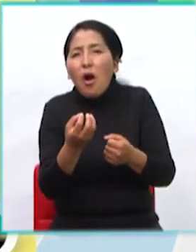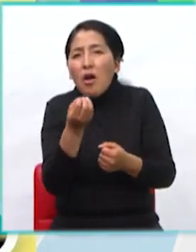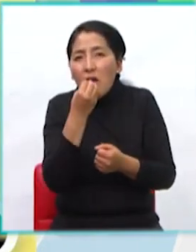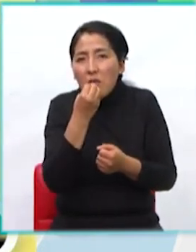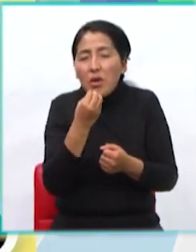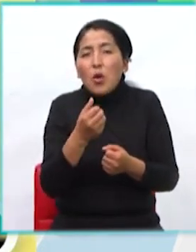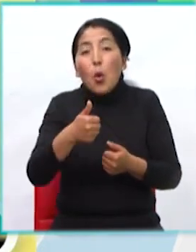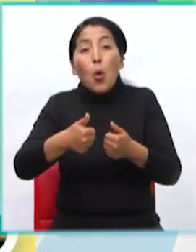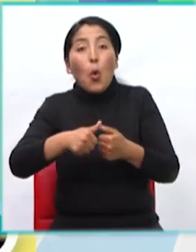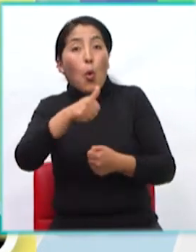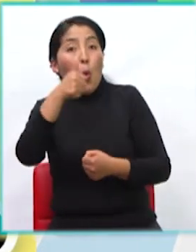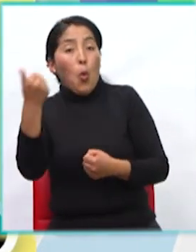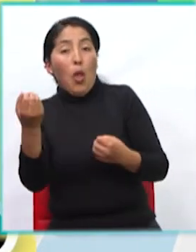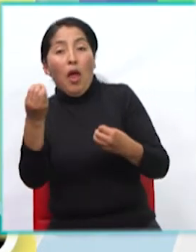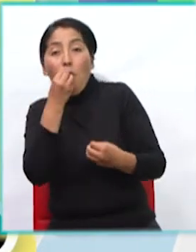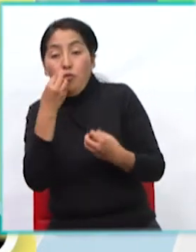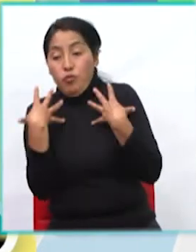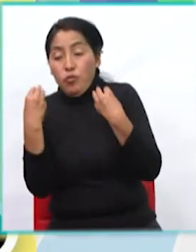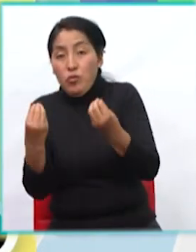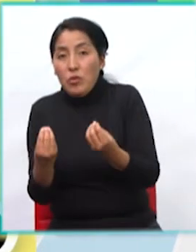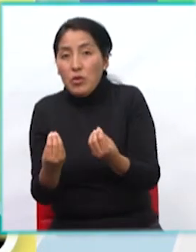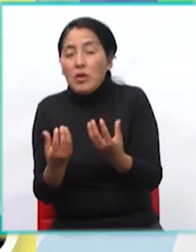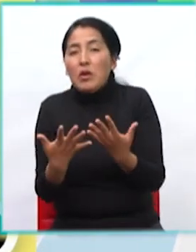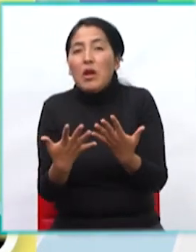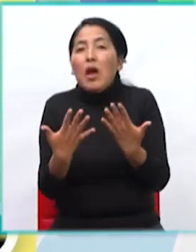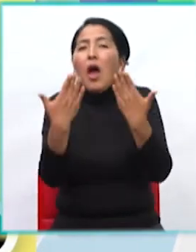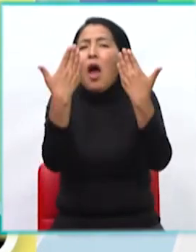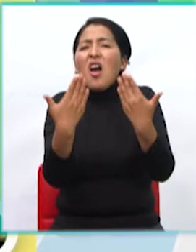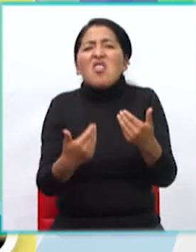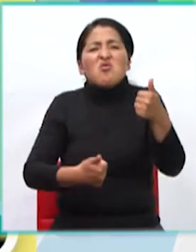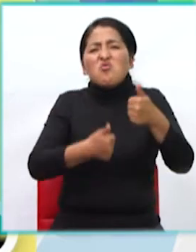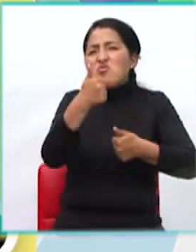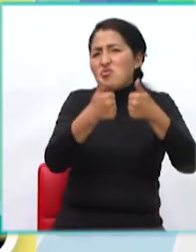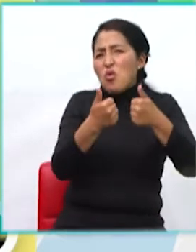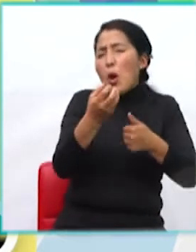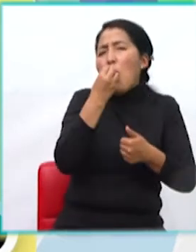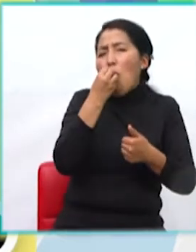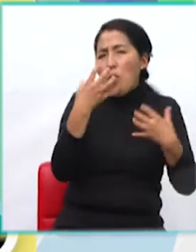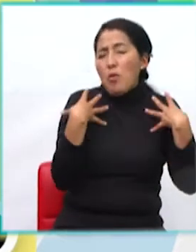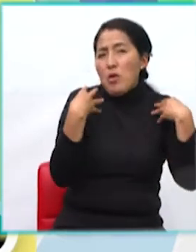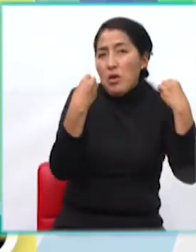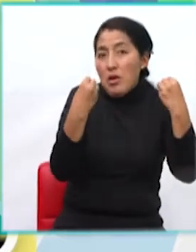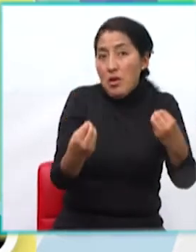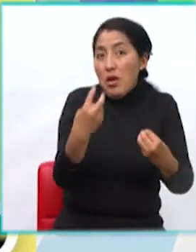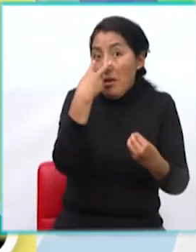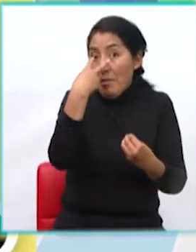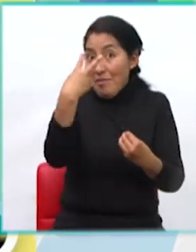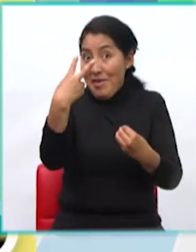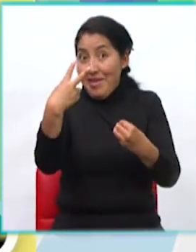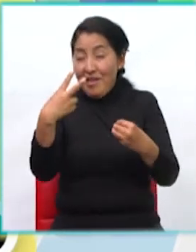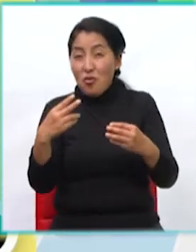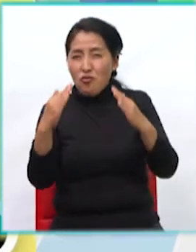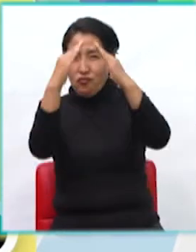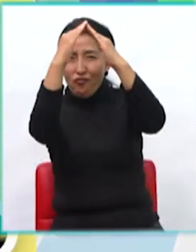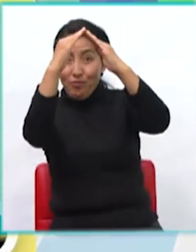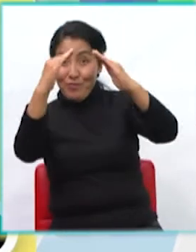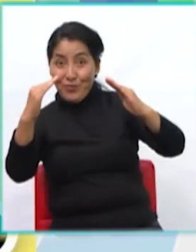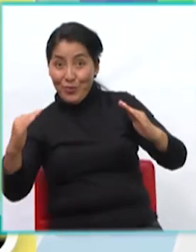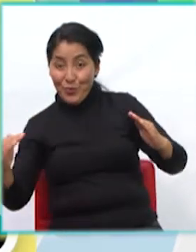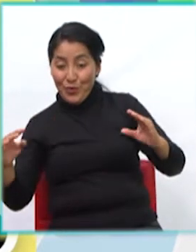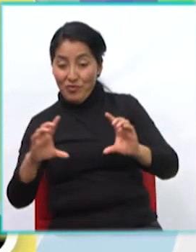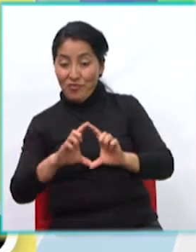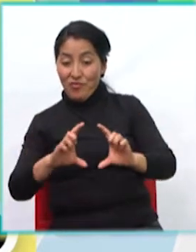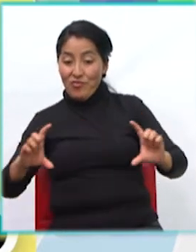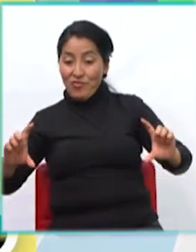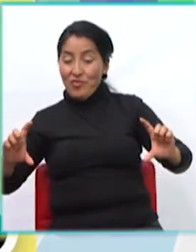Y ahora, ¿cuál es la comida saludable? Viene de la piramide alimenticia. En la base tenemos agua. Luego tenemos